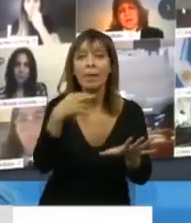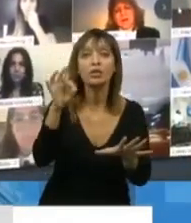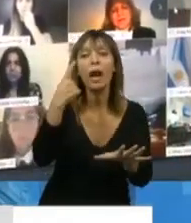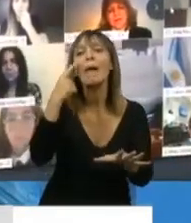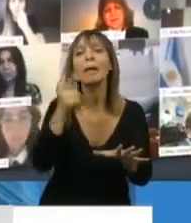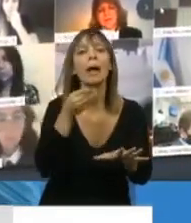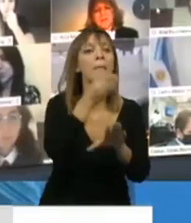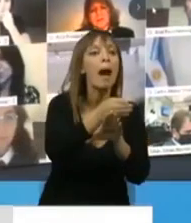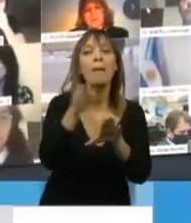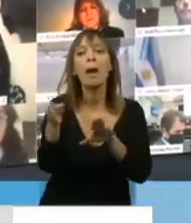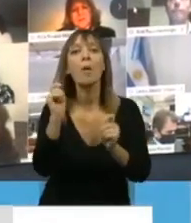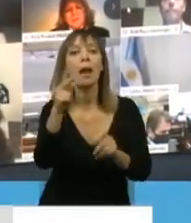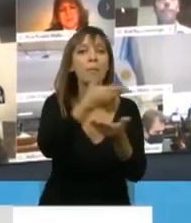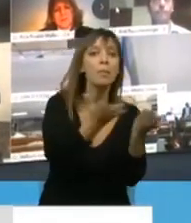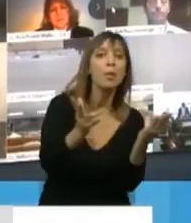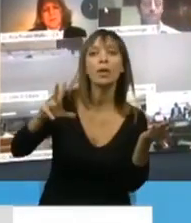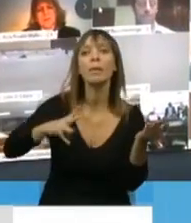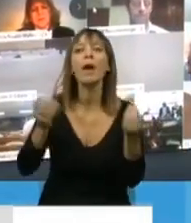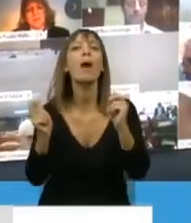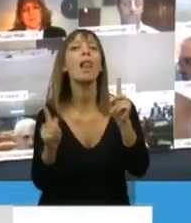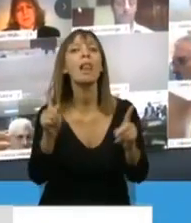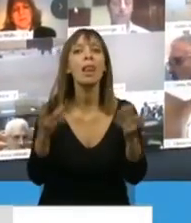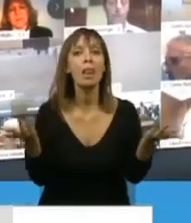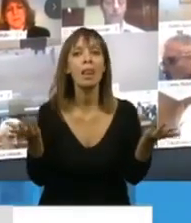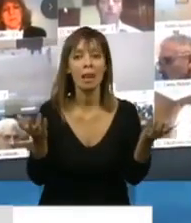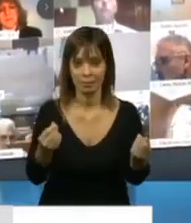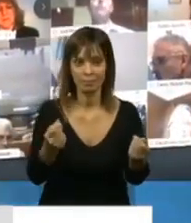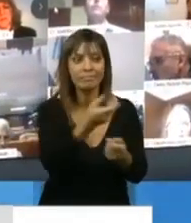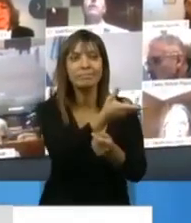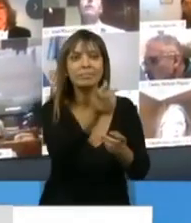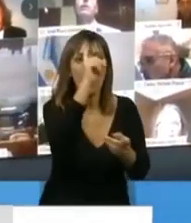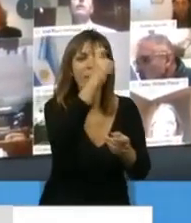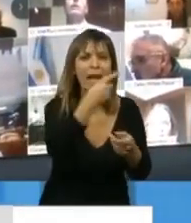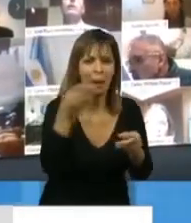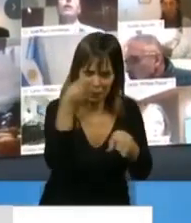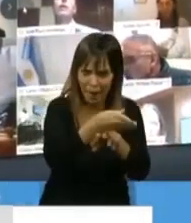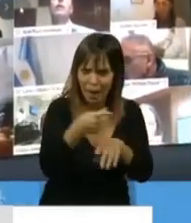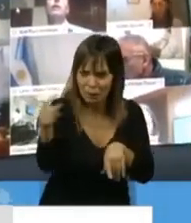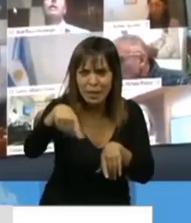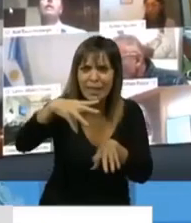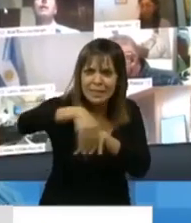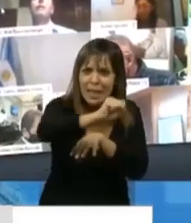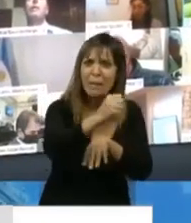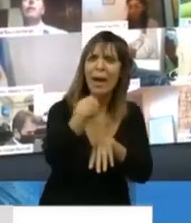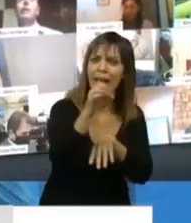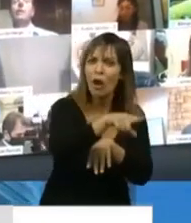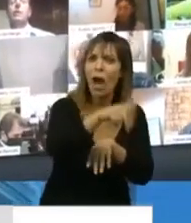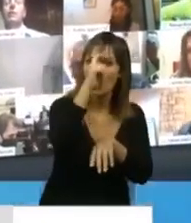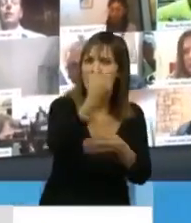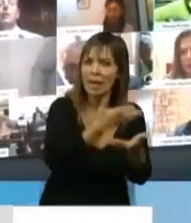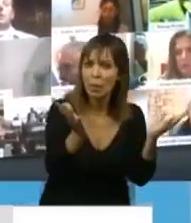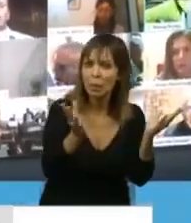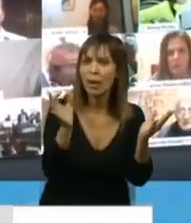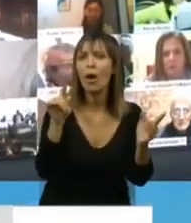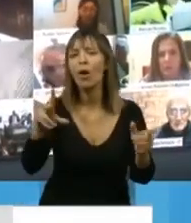va a llevar a una clínica privada, no se va a ir corriendo al Garrahan, o a cualquiera de los otros hospitales pediátricos de primer nivel estatales, para que